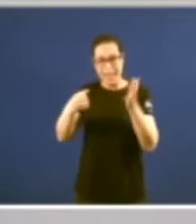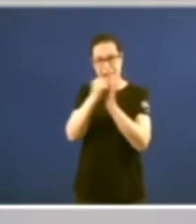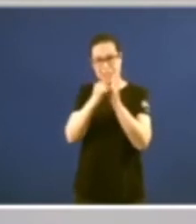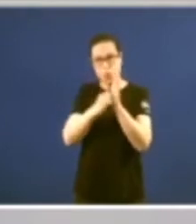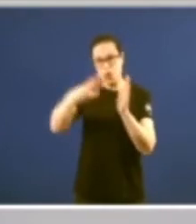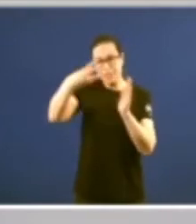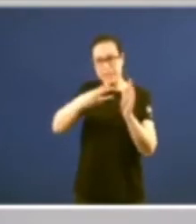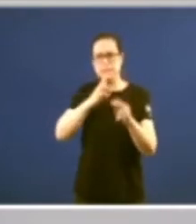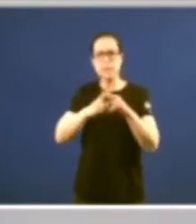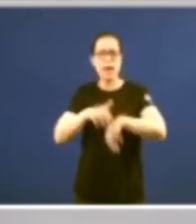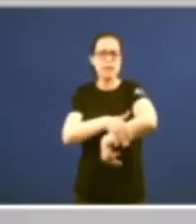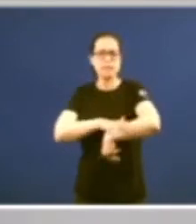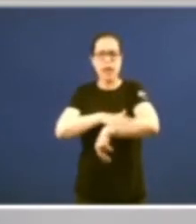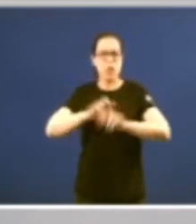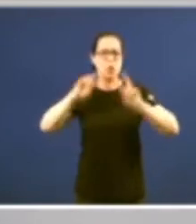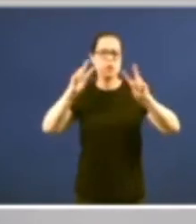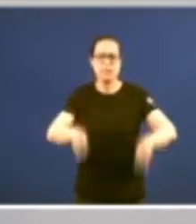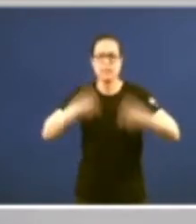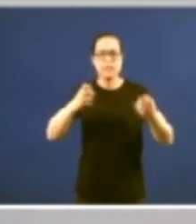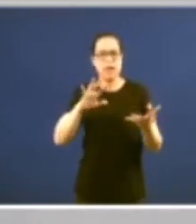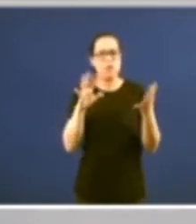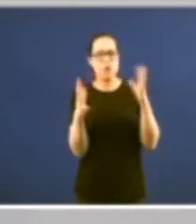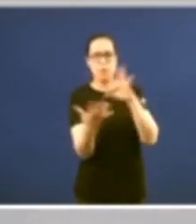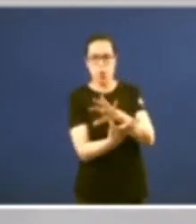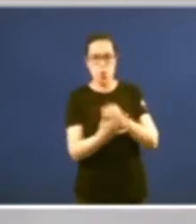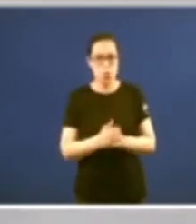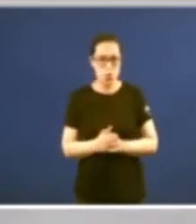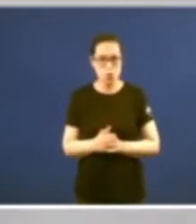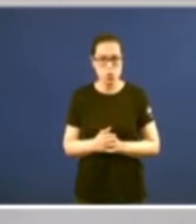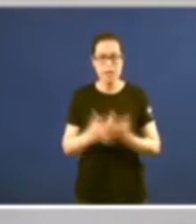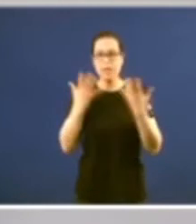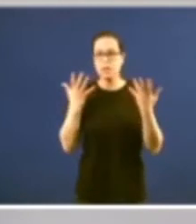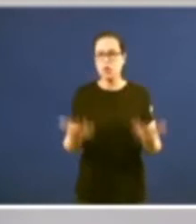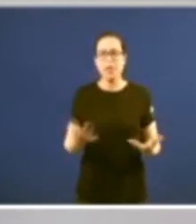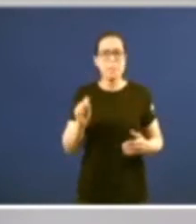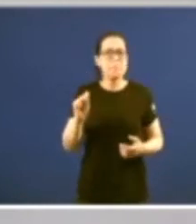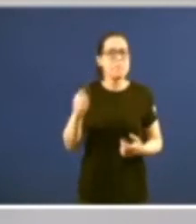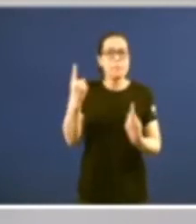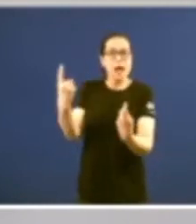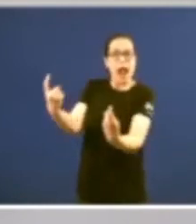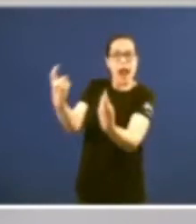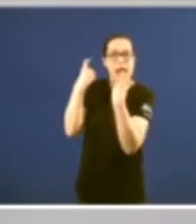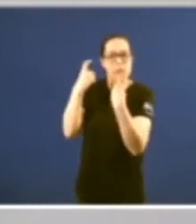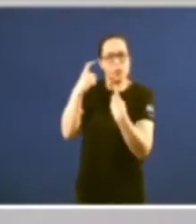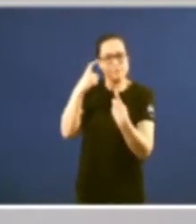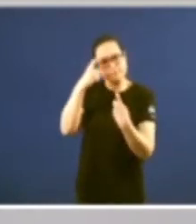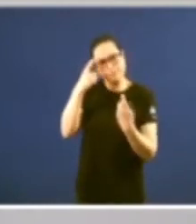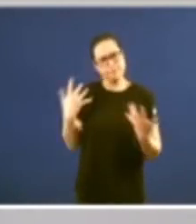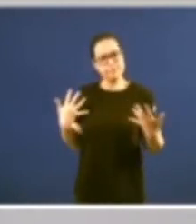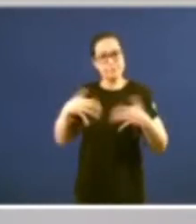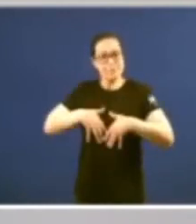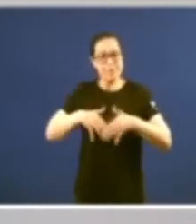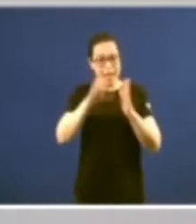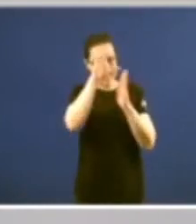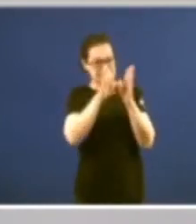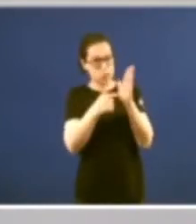Estado por consiguiente uno de los paradigmas más importantes la gran lección que se extrae deste estatuto es que asume